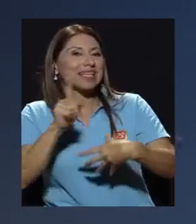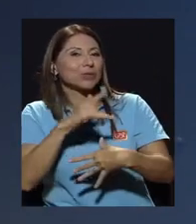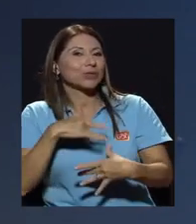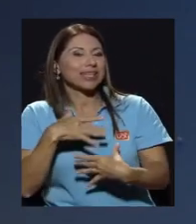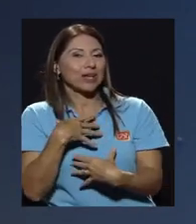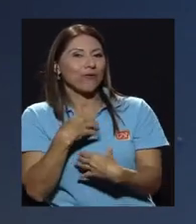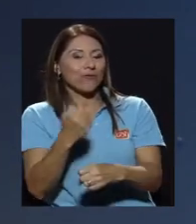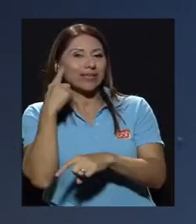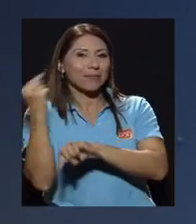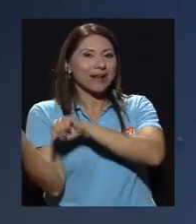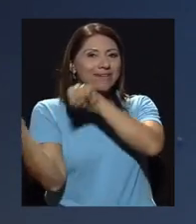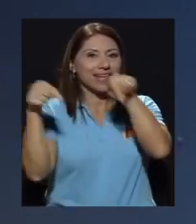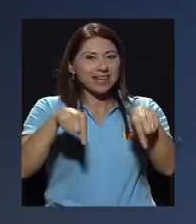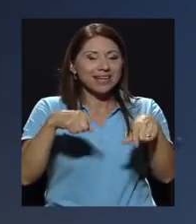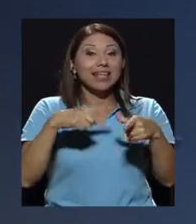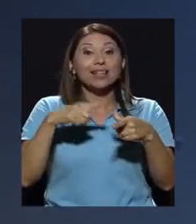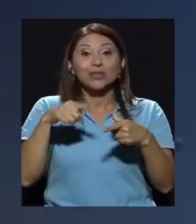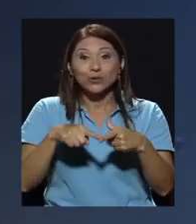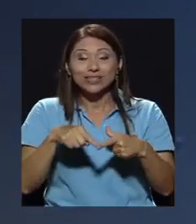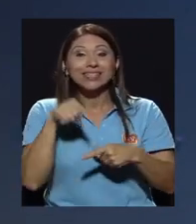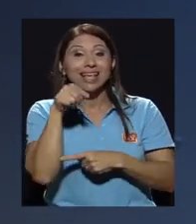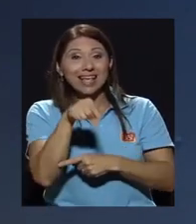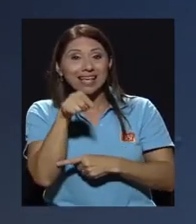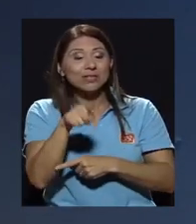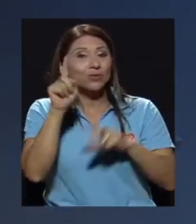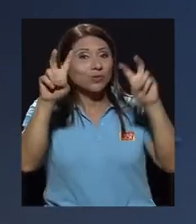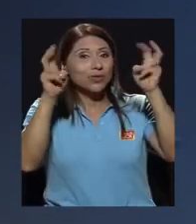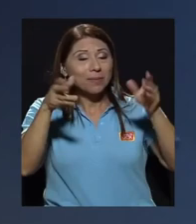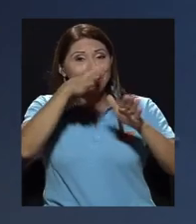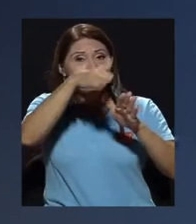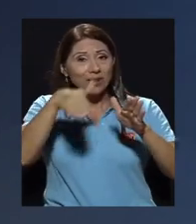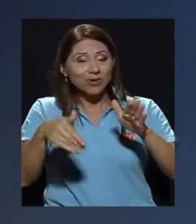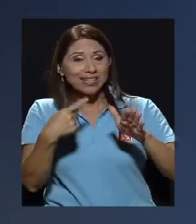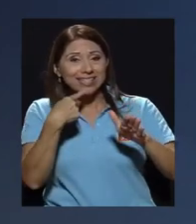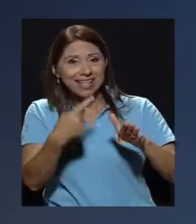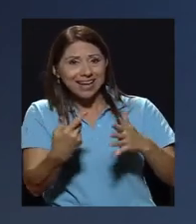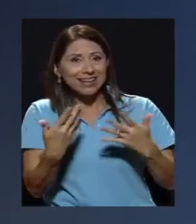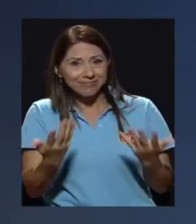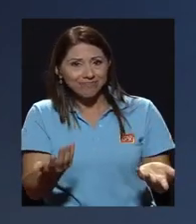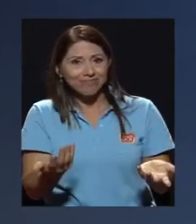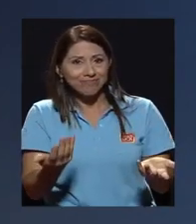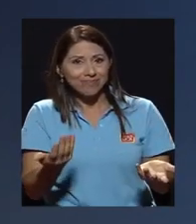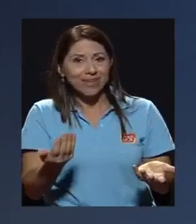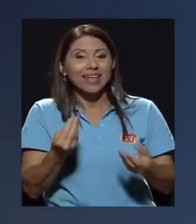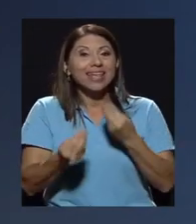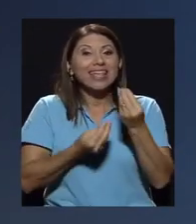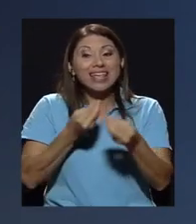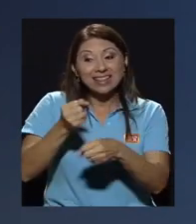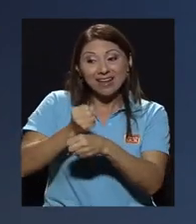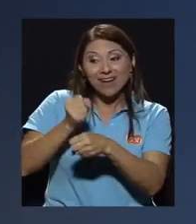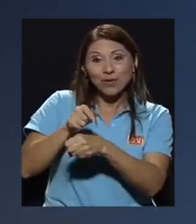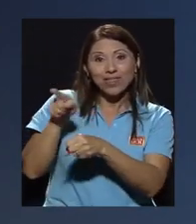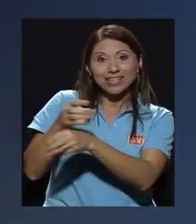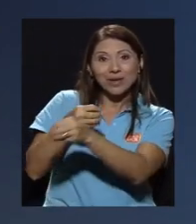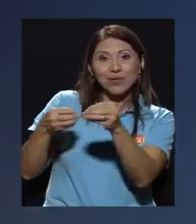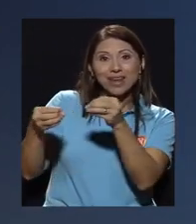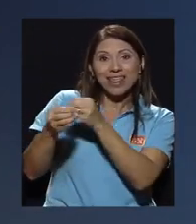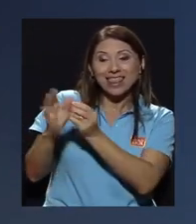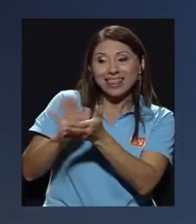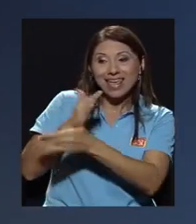venir entonces sí precisamente eso es uno de los aspectos que la Contraloría señala la cuestión de la unidad de gestión porque